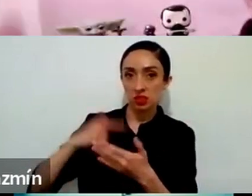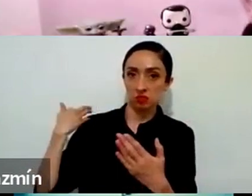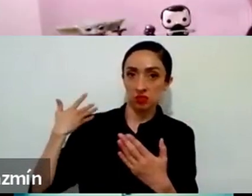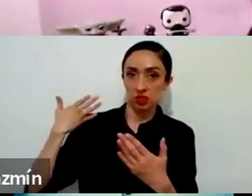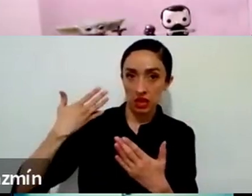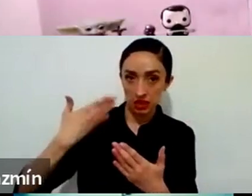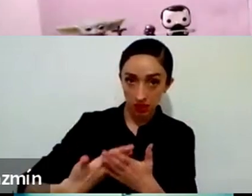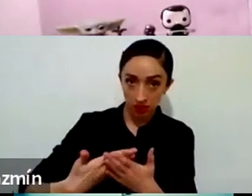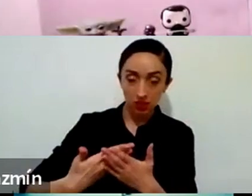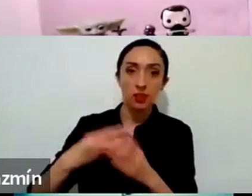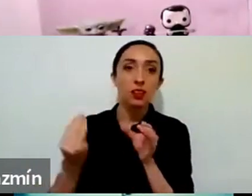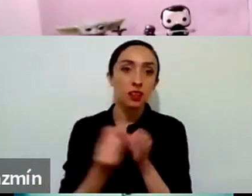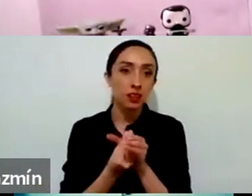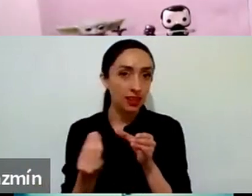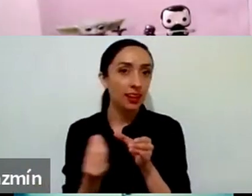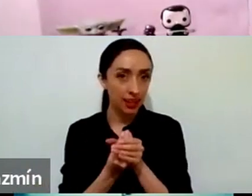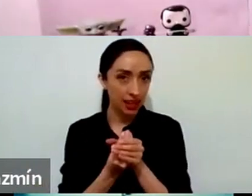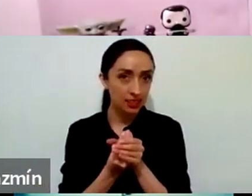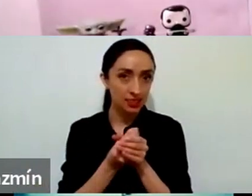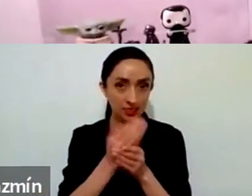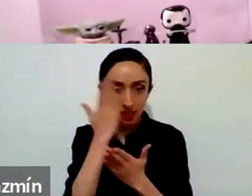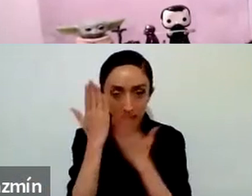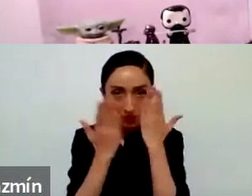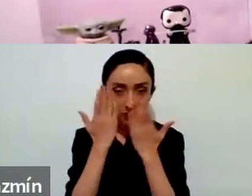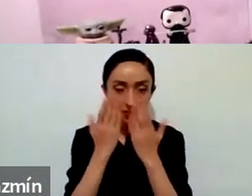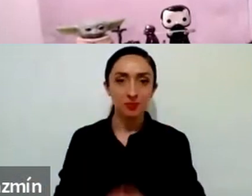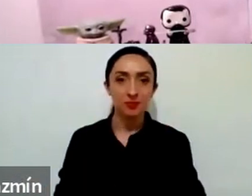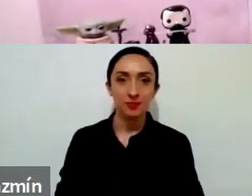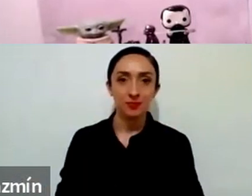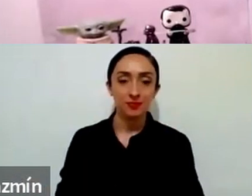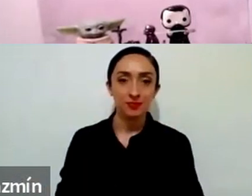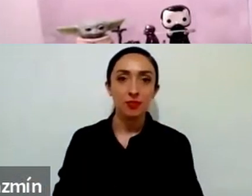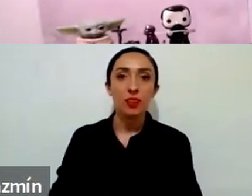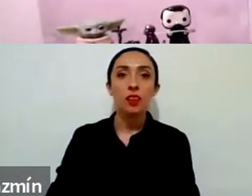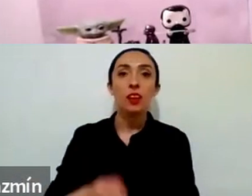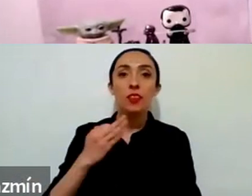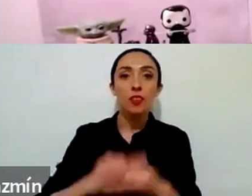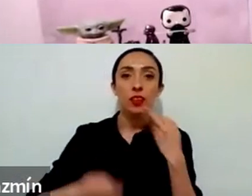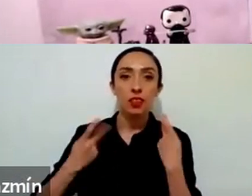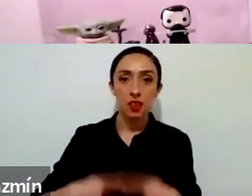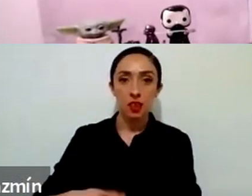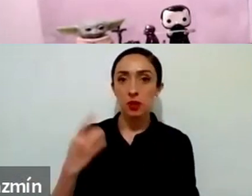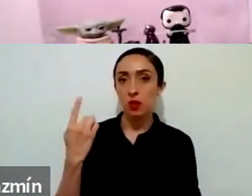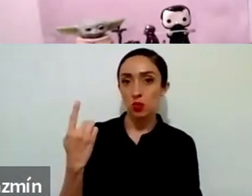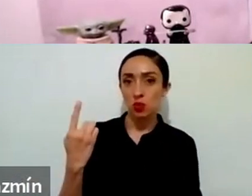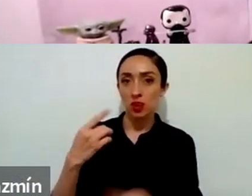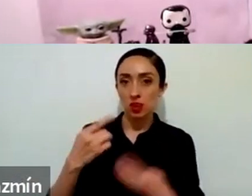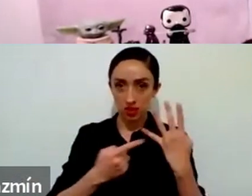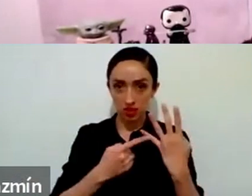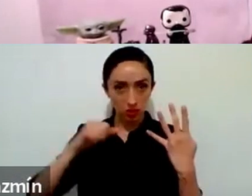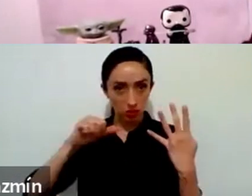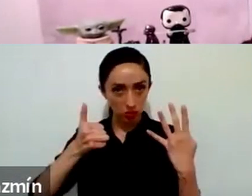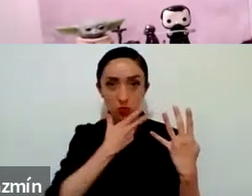clases antes de dar clases. Así que nos falta una persona más del equipo, que se llama David Blancas,